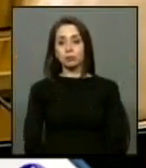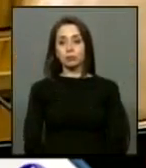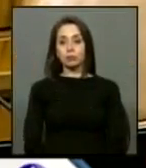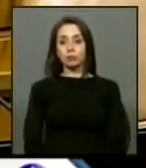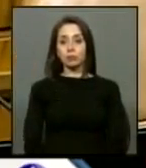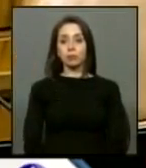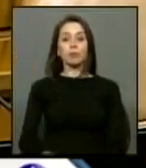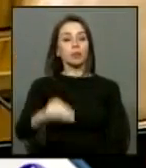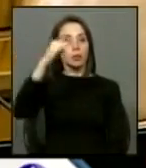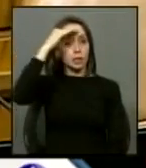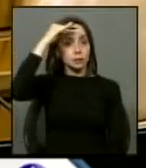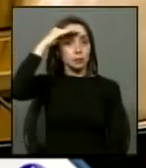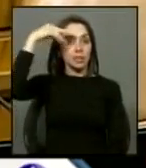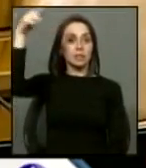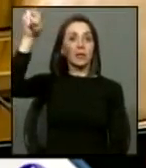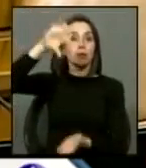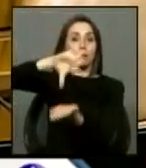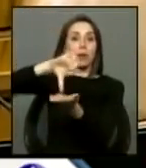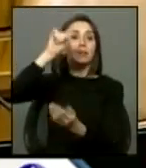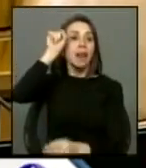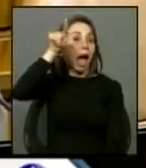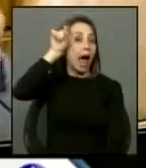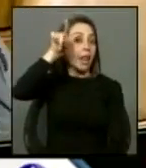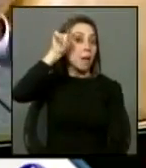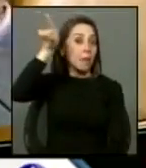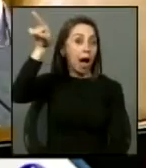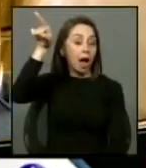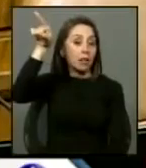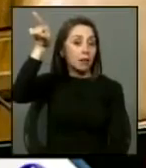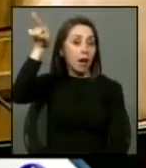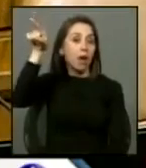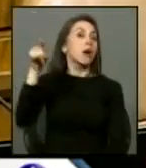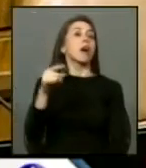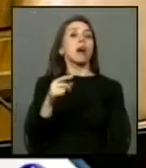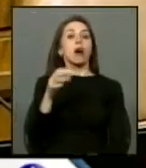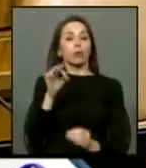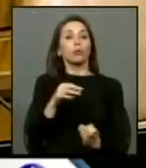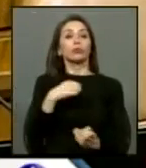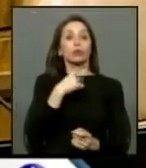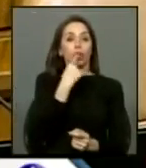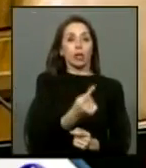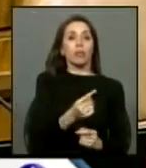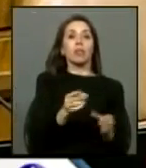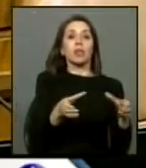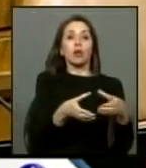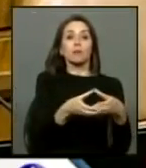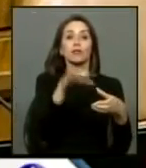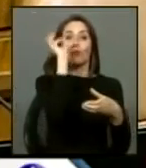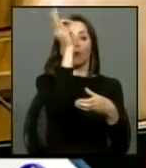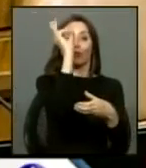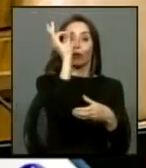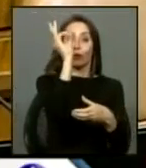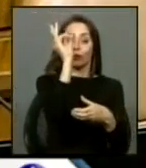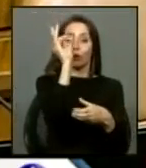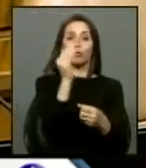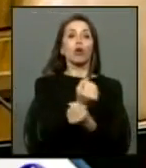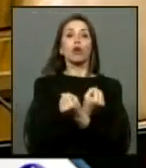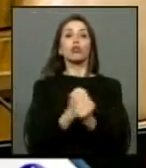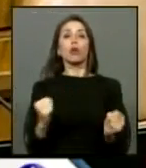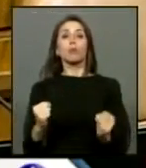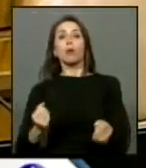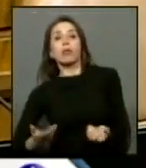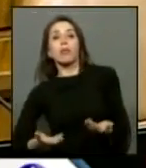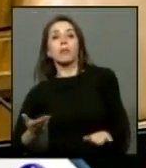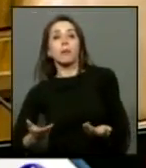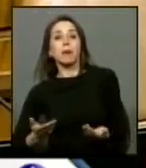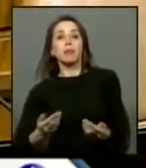la experiencia alemana reafirma algo que señalé en las reuniones de la comisión no puede depender